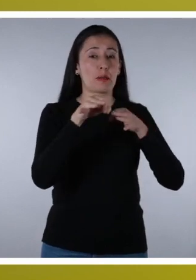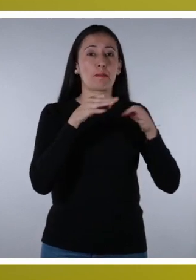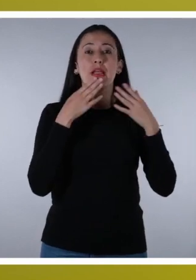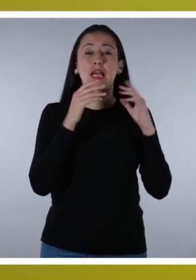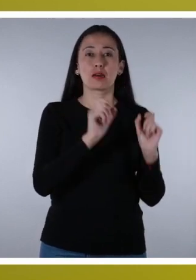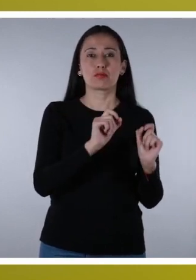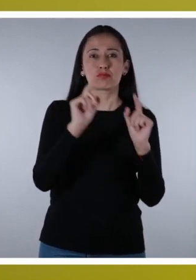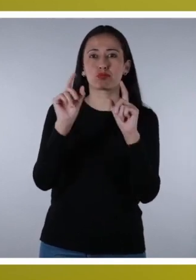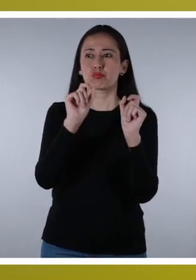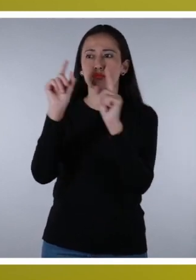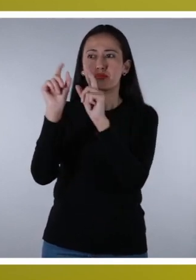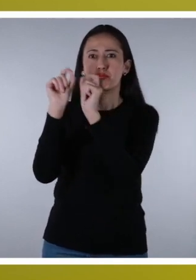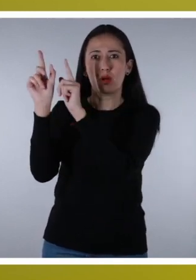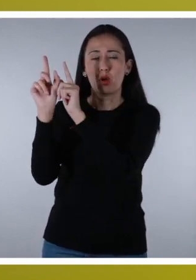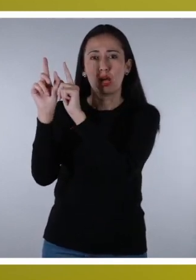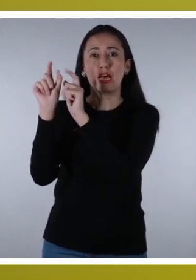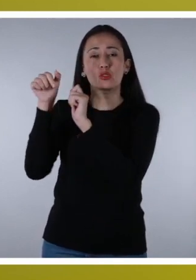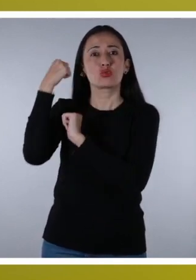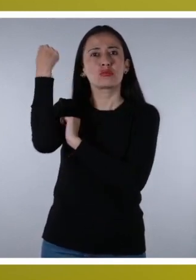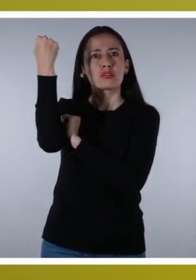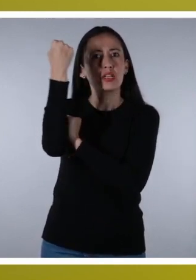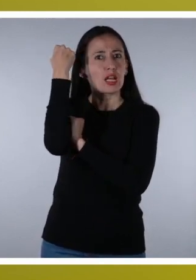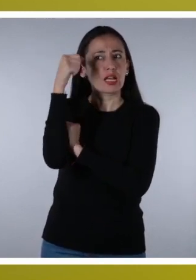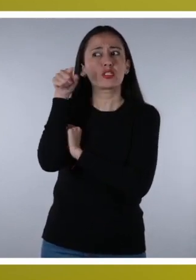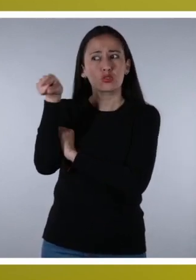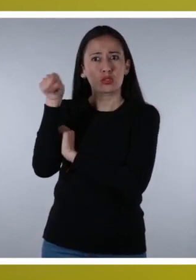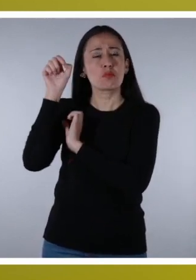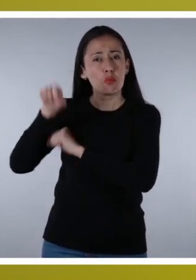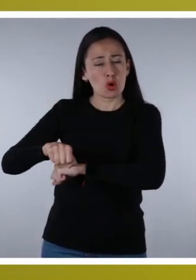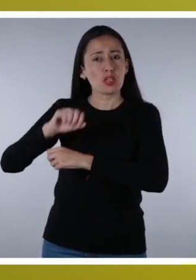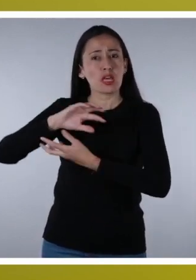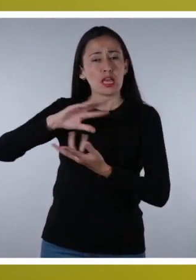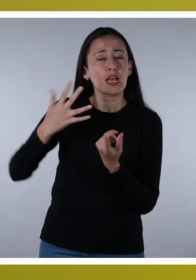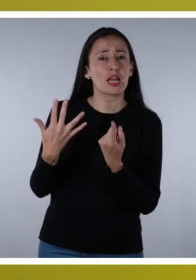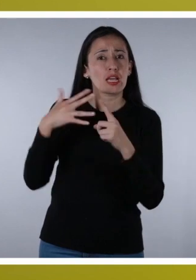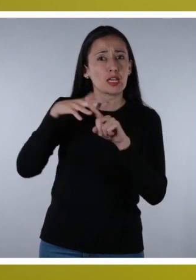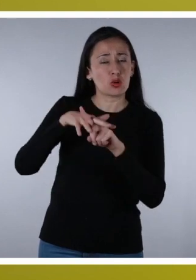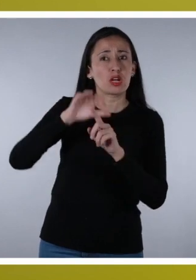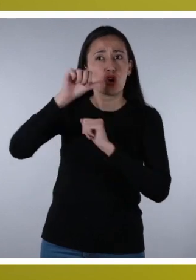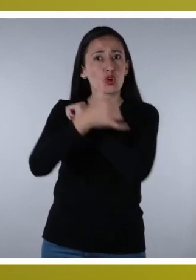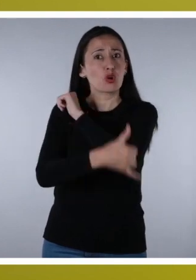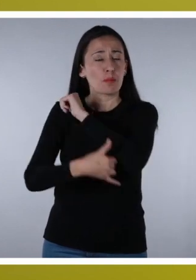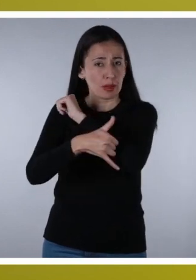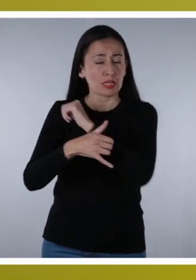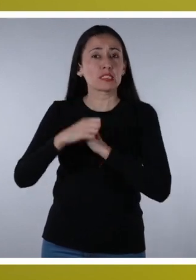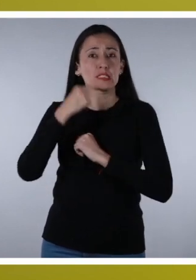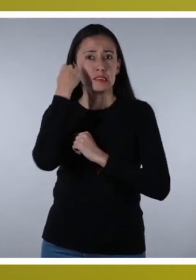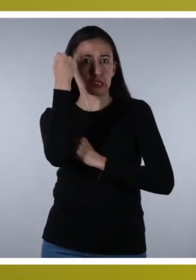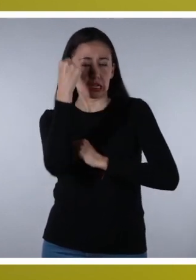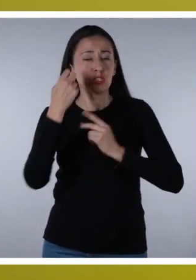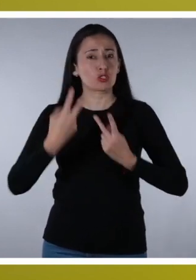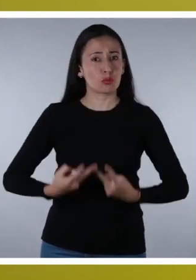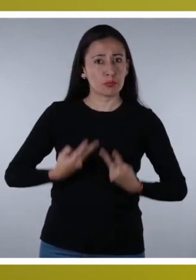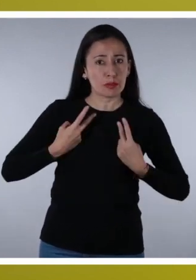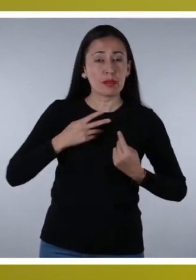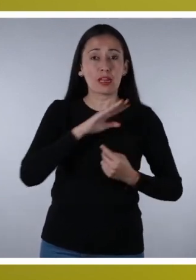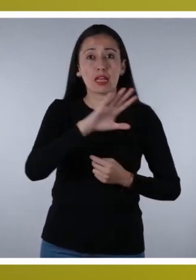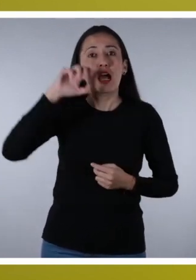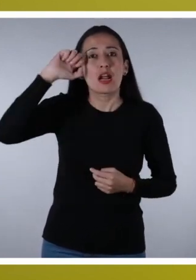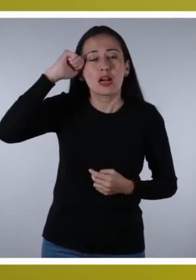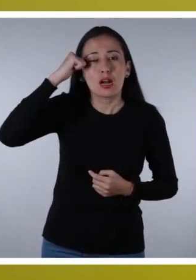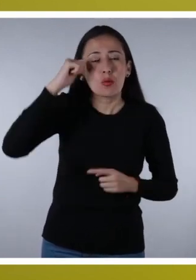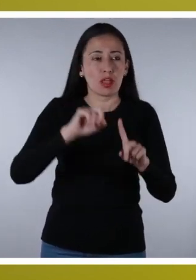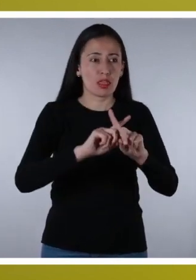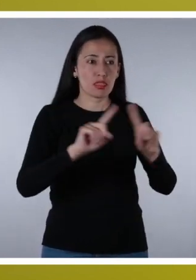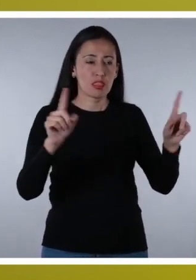un derecho que requiere de acciones positivas para su inclusión en el país que los recibe. Para esto, recuérdales que las diferencias